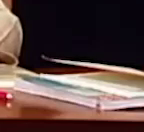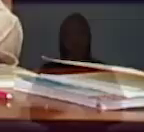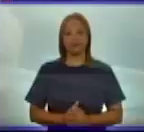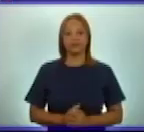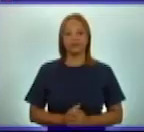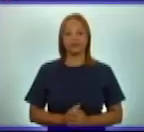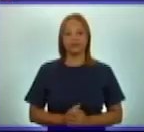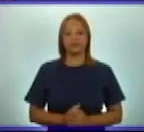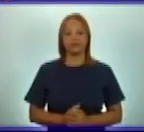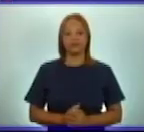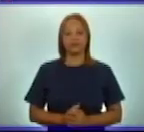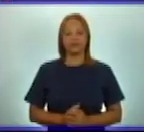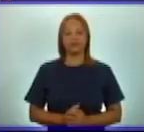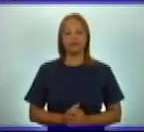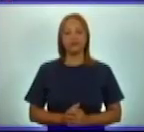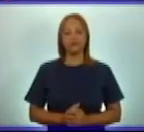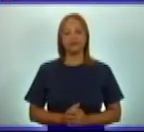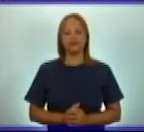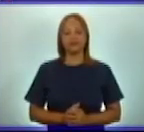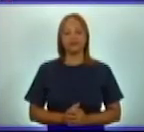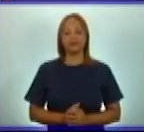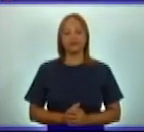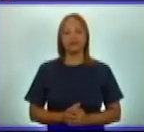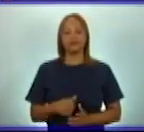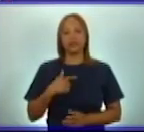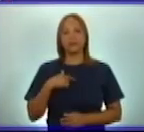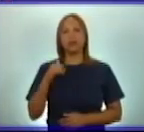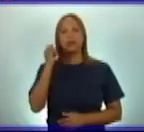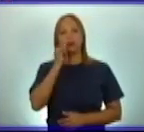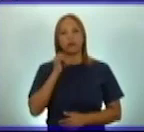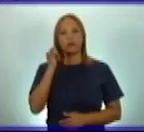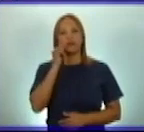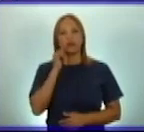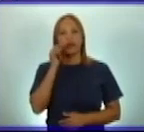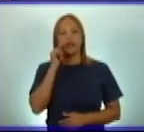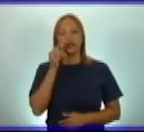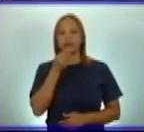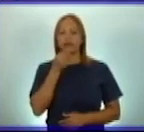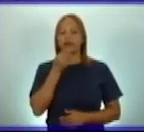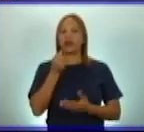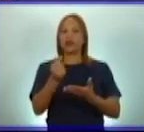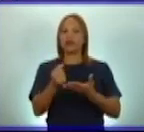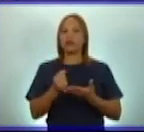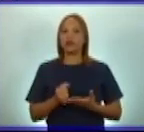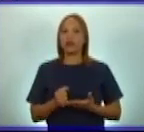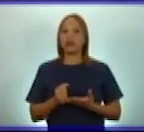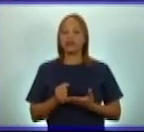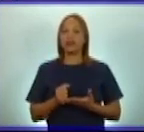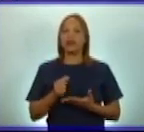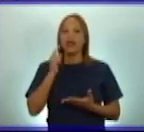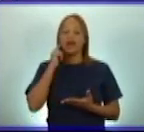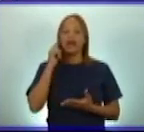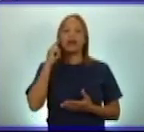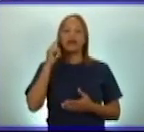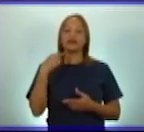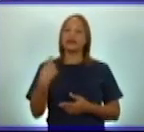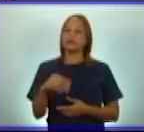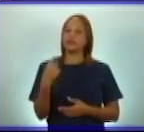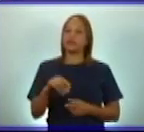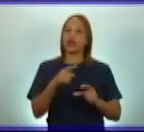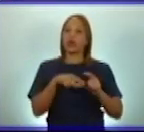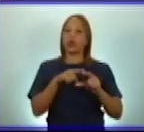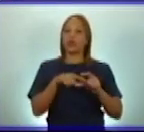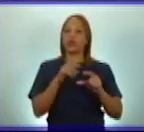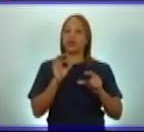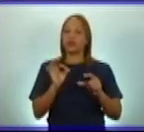Existen también audiovisuales que te ayudan a fijar este contenido y